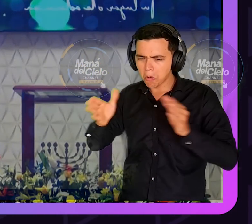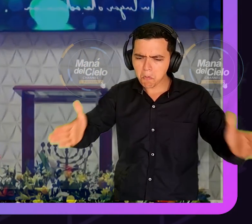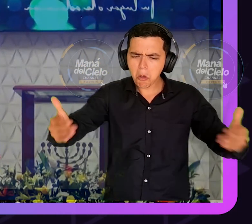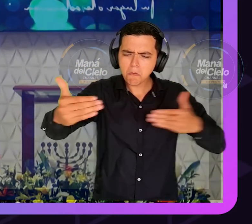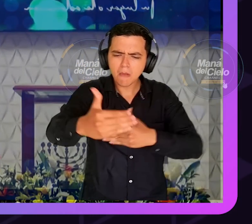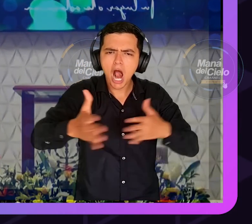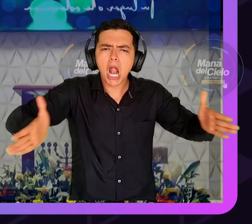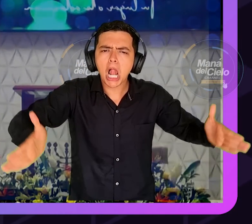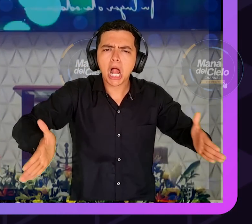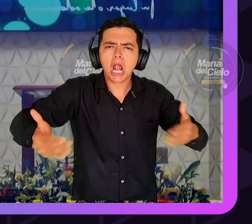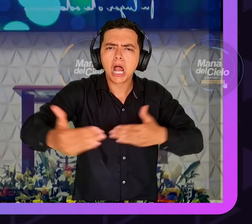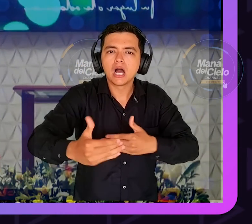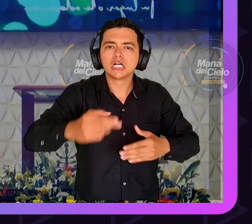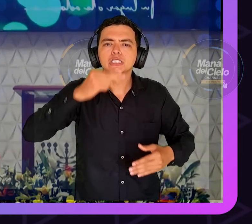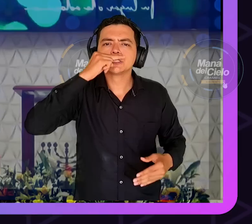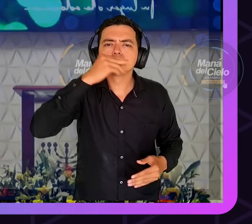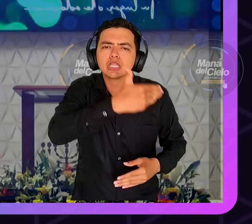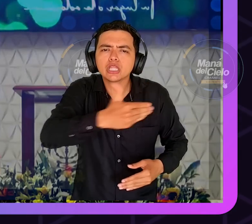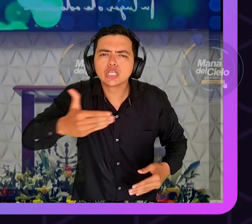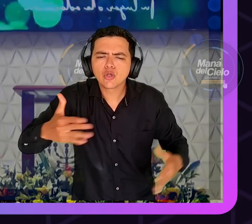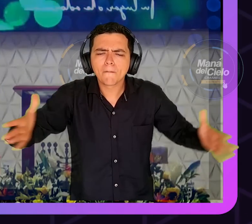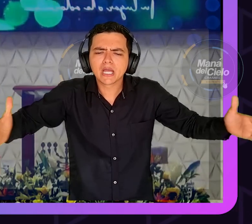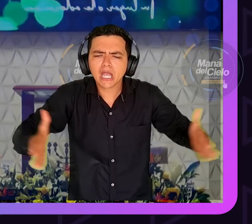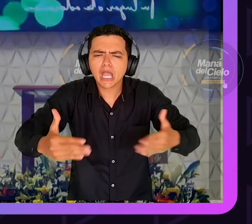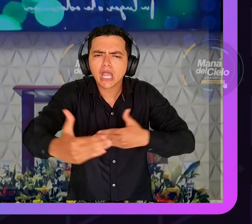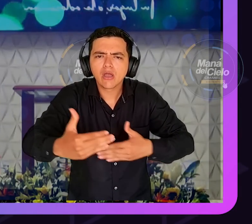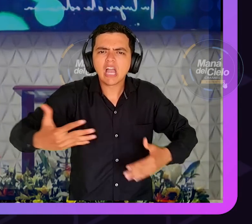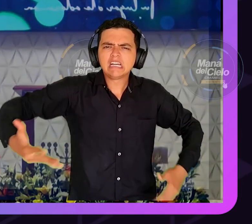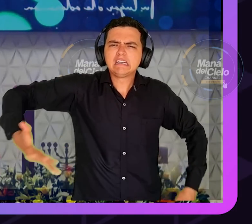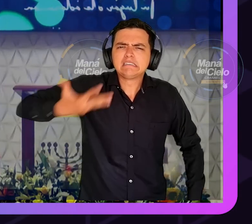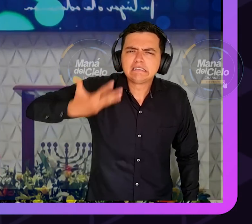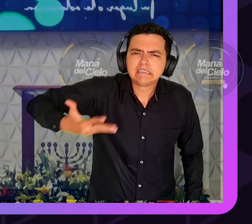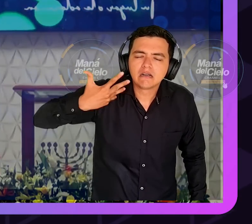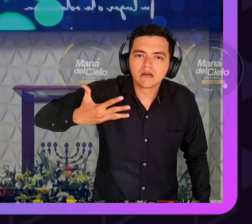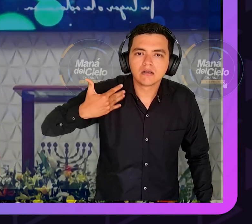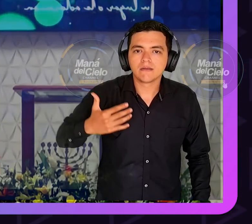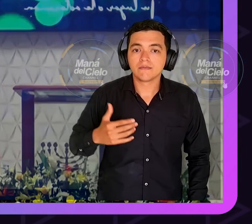o no se lo hace yo no soy quien le busca la plata es Dios que me da la plata también